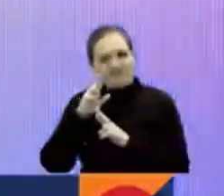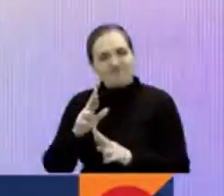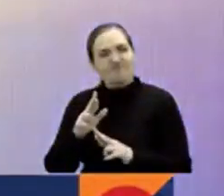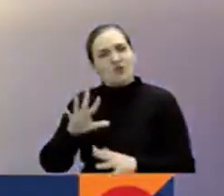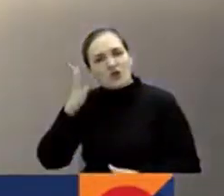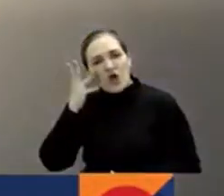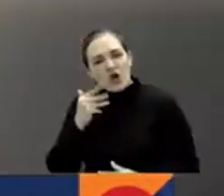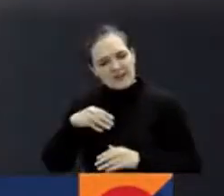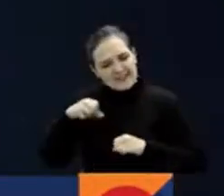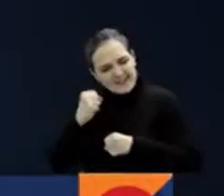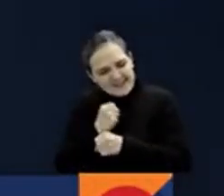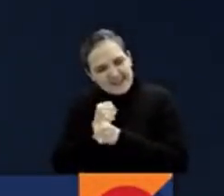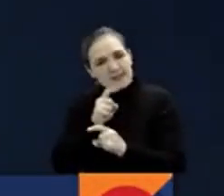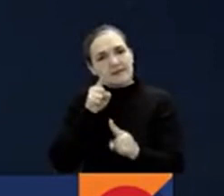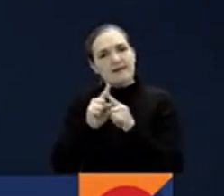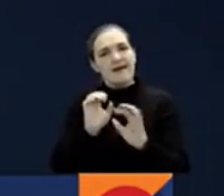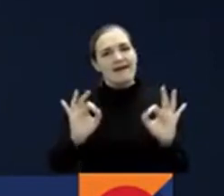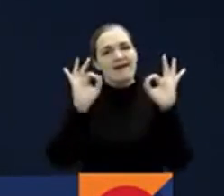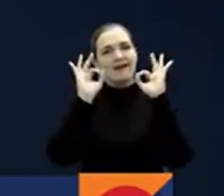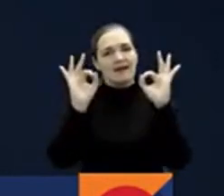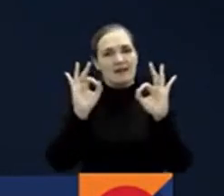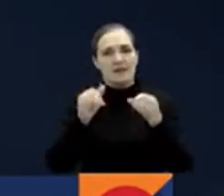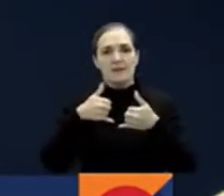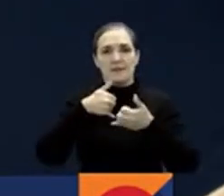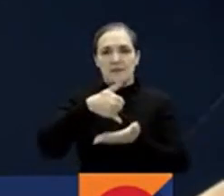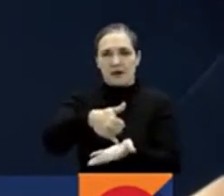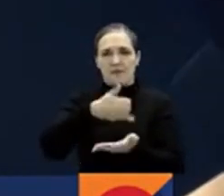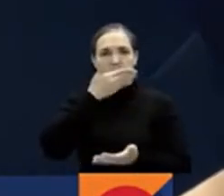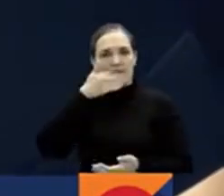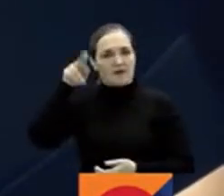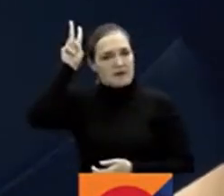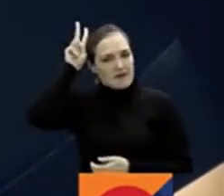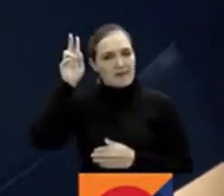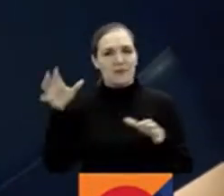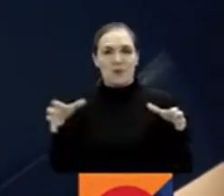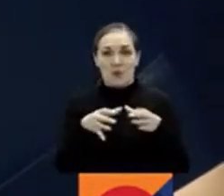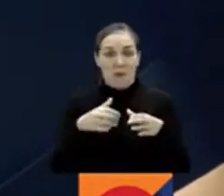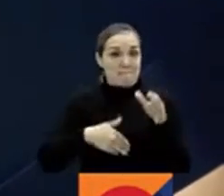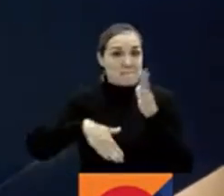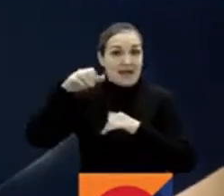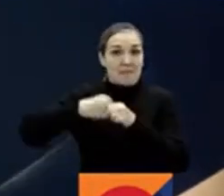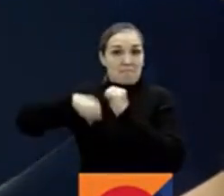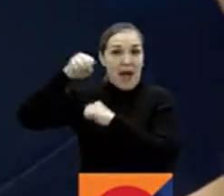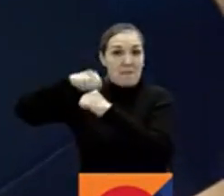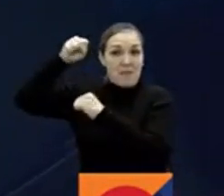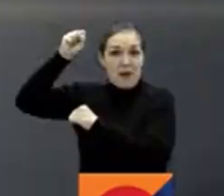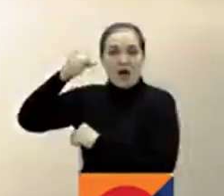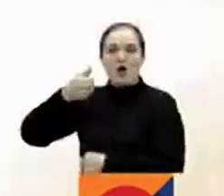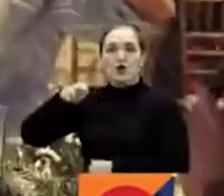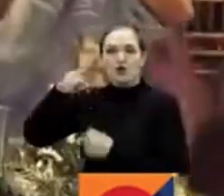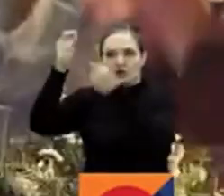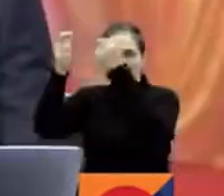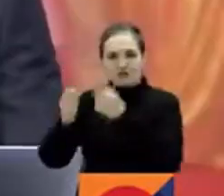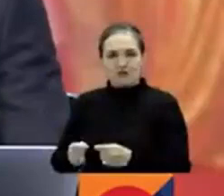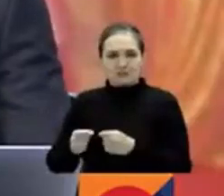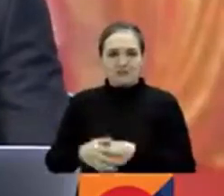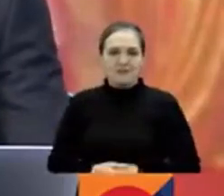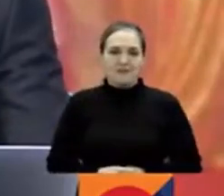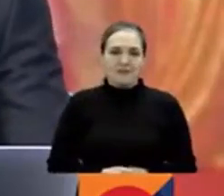de calidad y que en esta edición en los premios India Catalina fue el grupo de medios más ganador de la noche con 12 estatuillas.